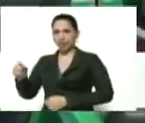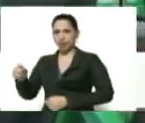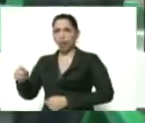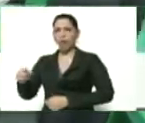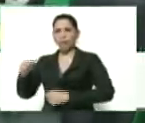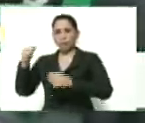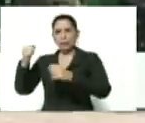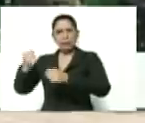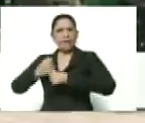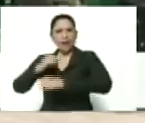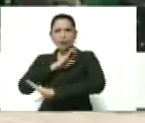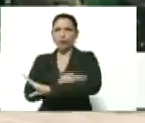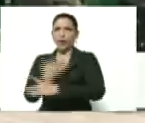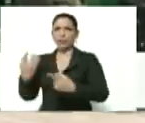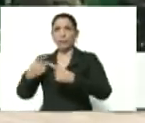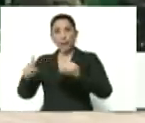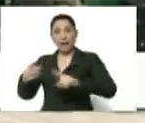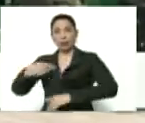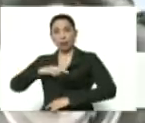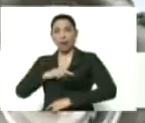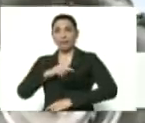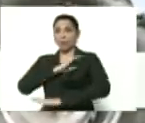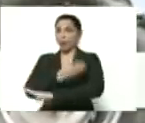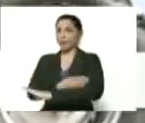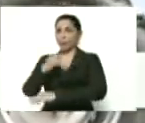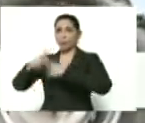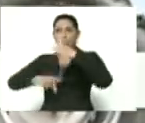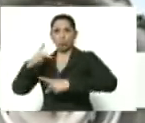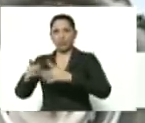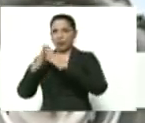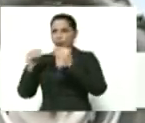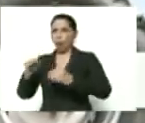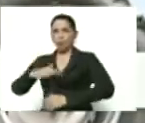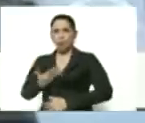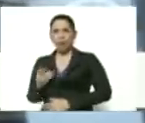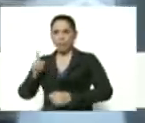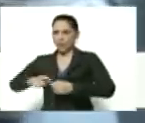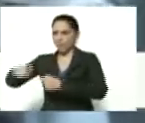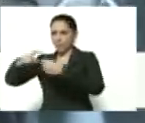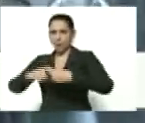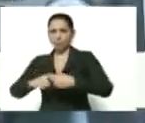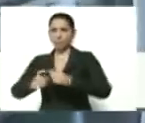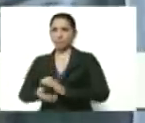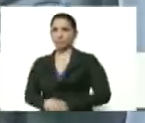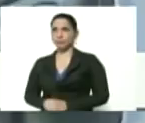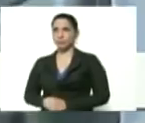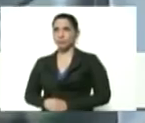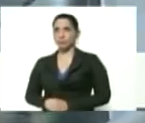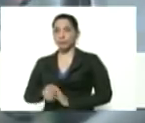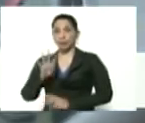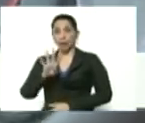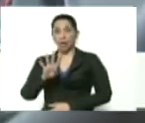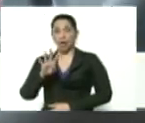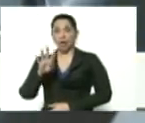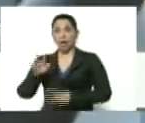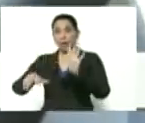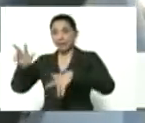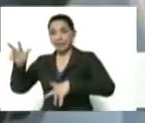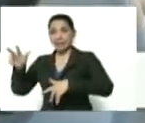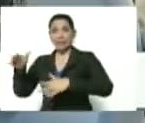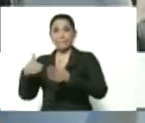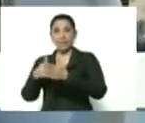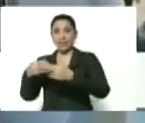fuerza. Para que nuestras fuerzas productivas, el sector privado, con aproximadamente 413 mil hectáreas de